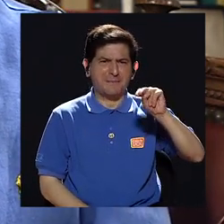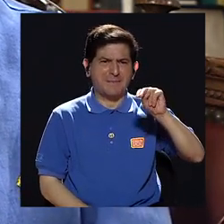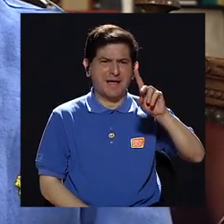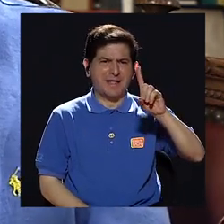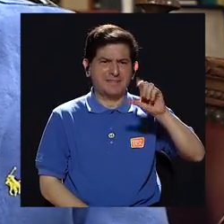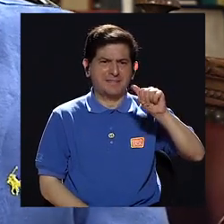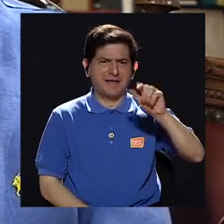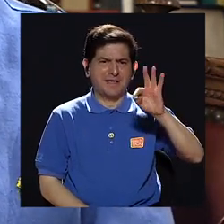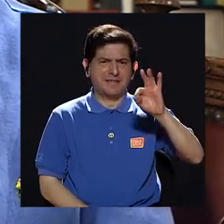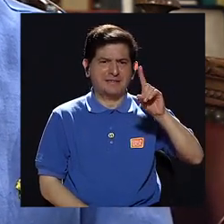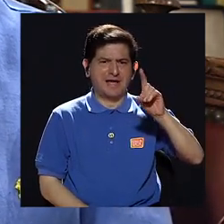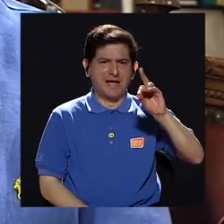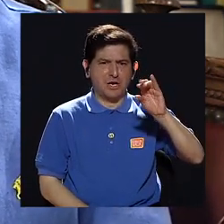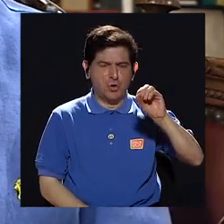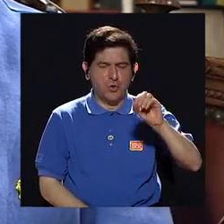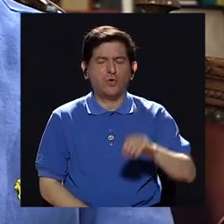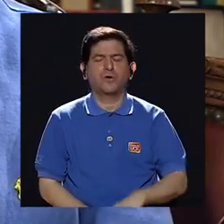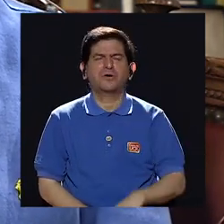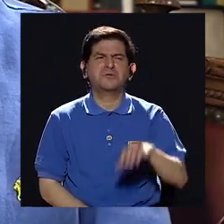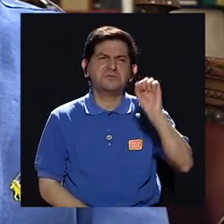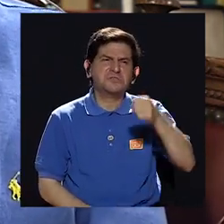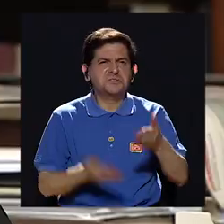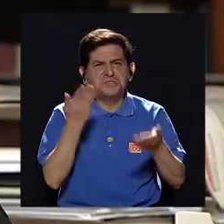seguro que sí pero sobre todo Daniel